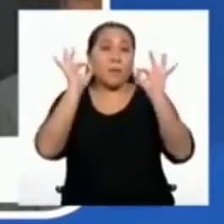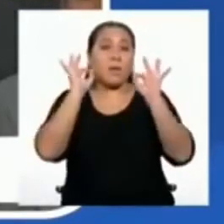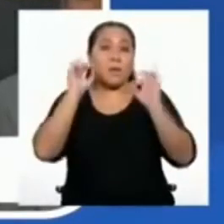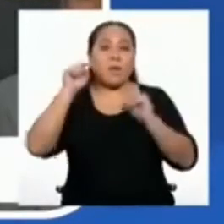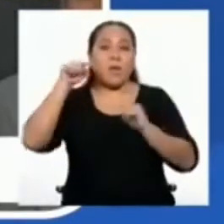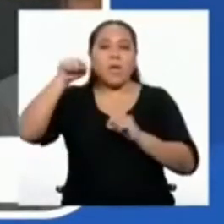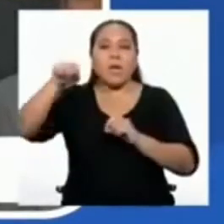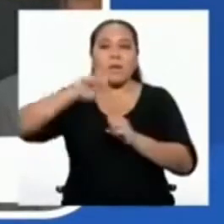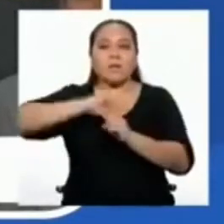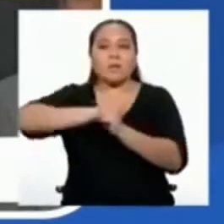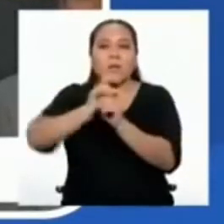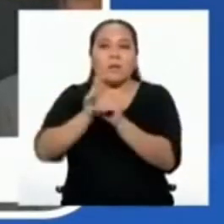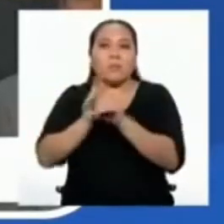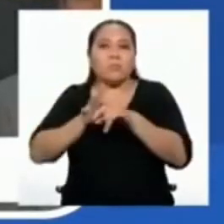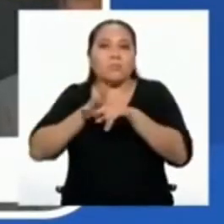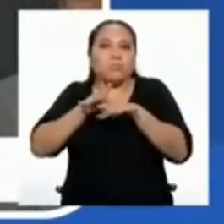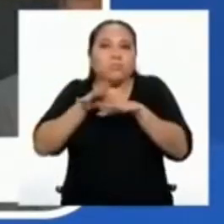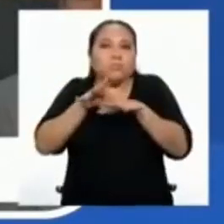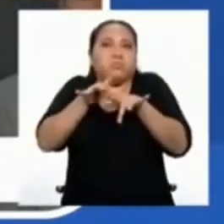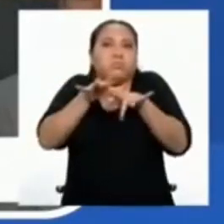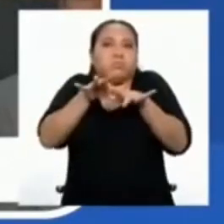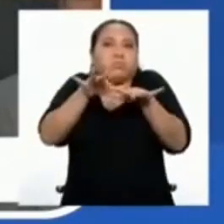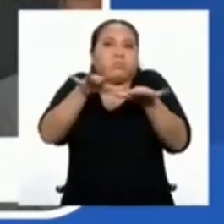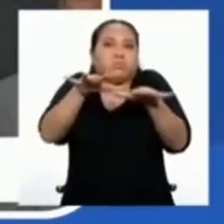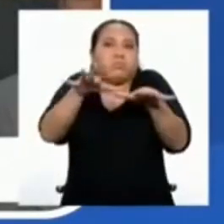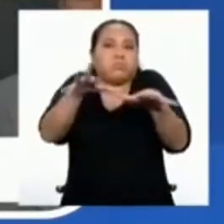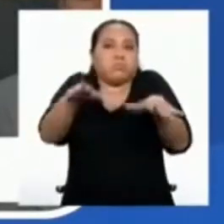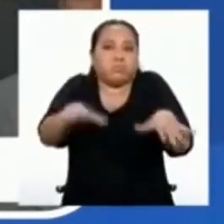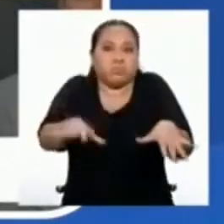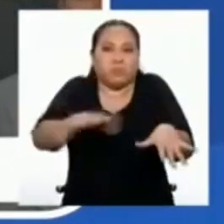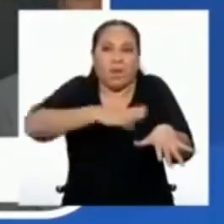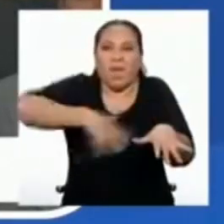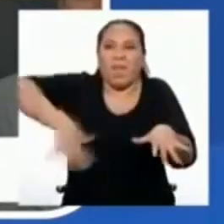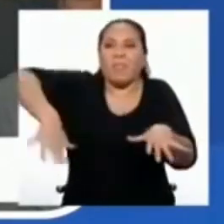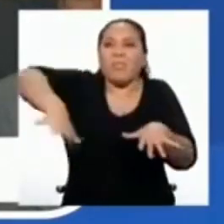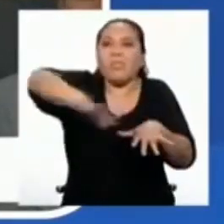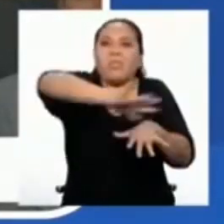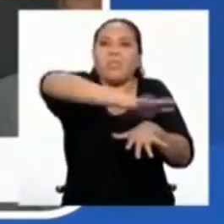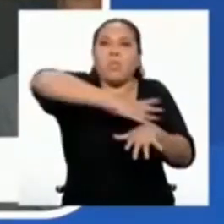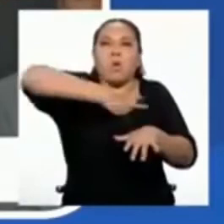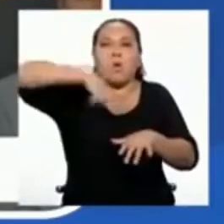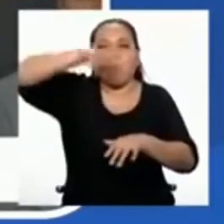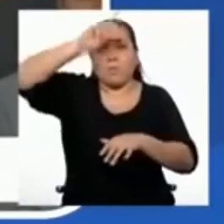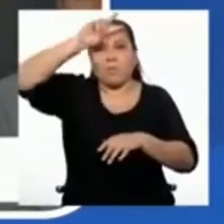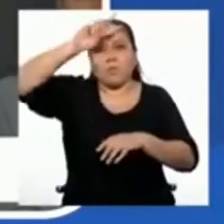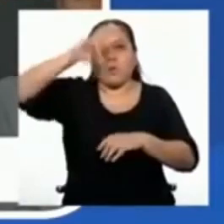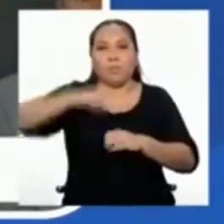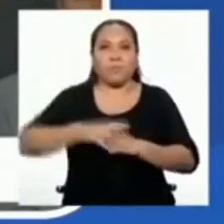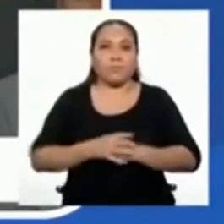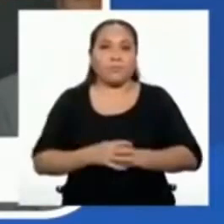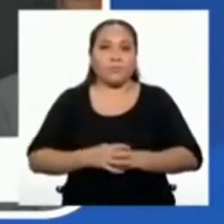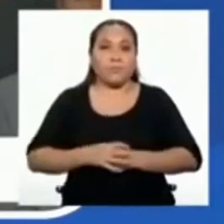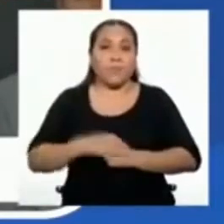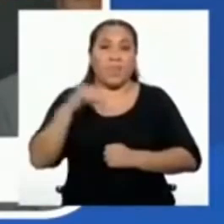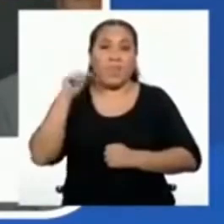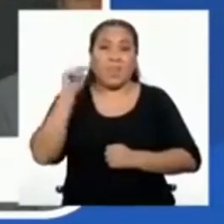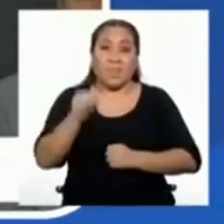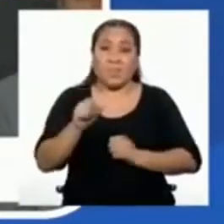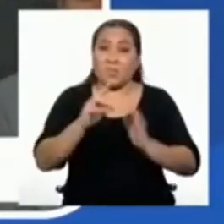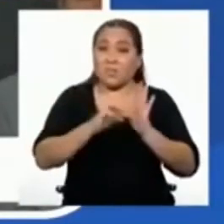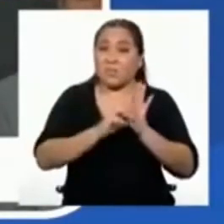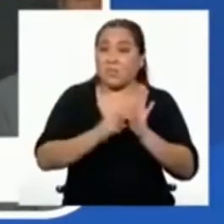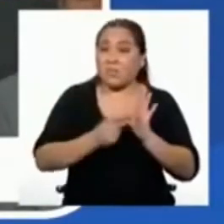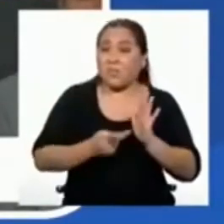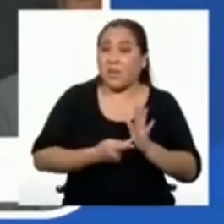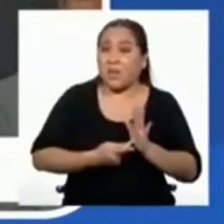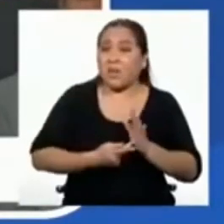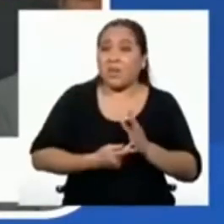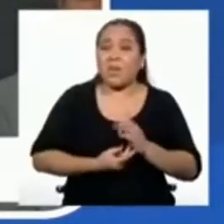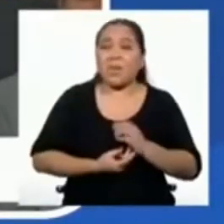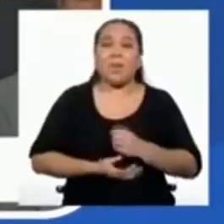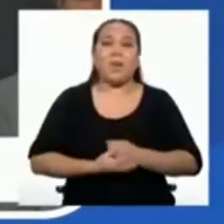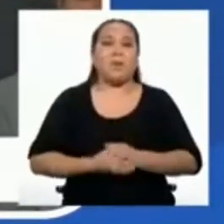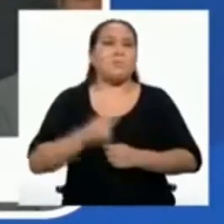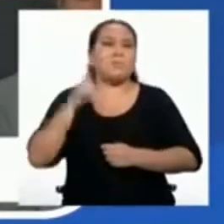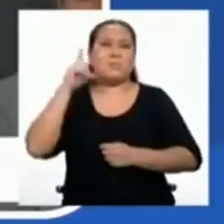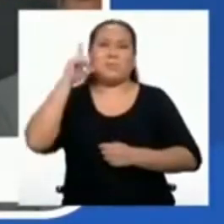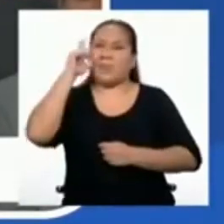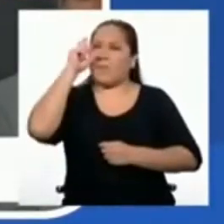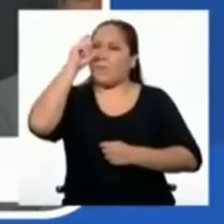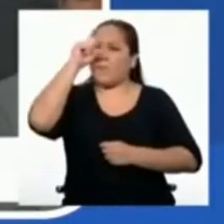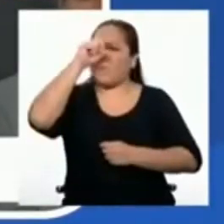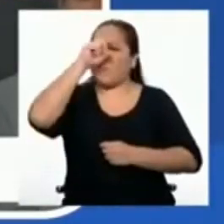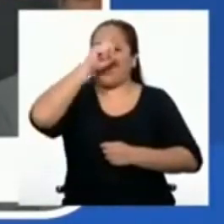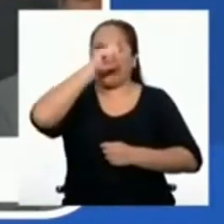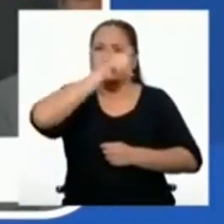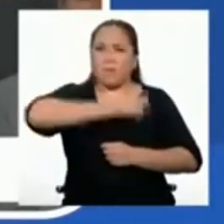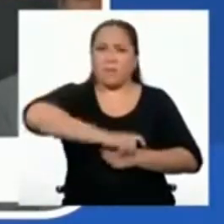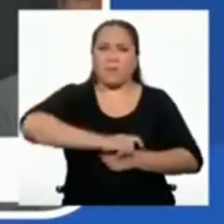pueda extenderse en todo nuestro territorio, lo que haría más difícil aún